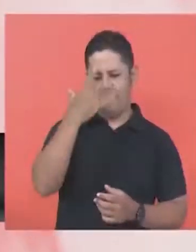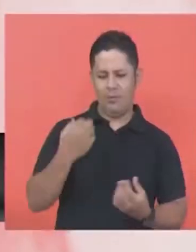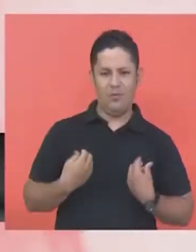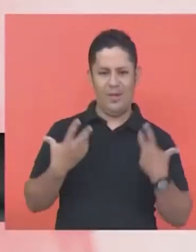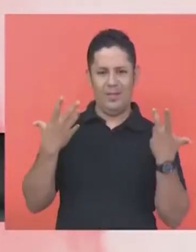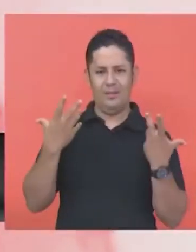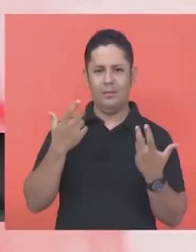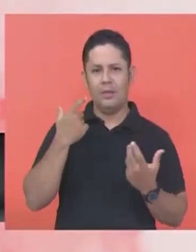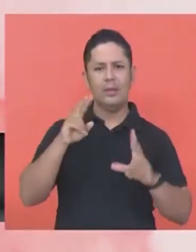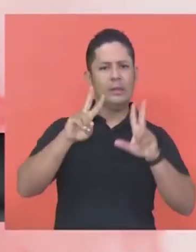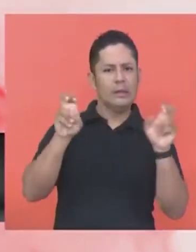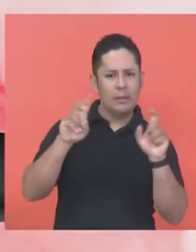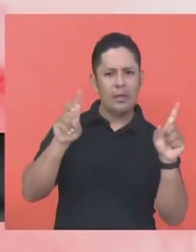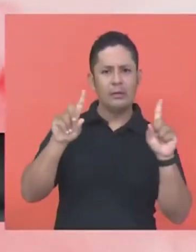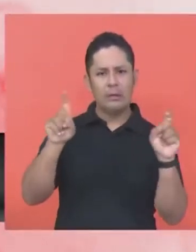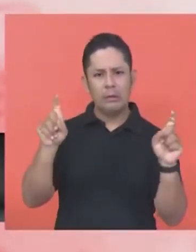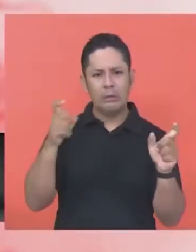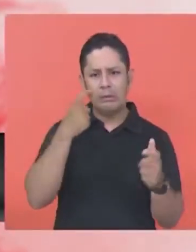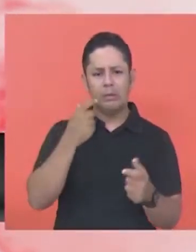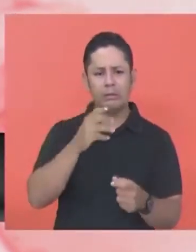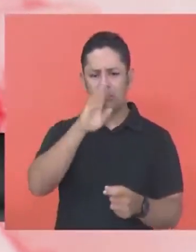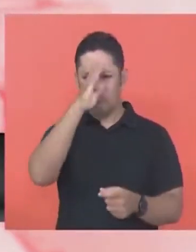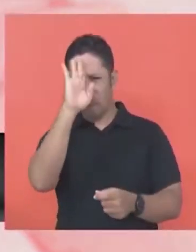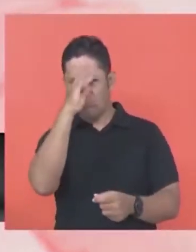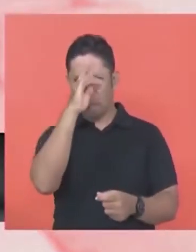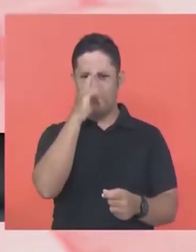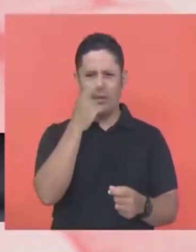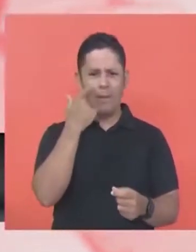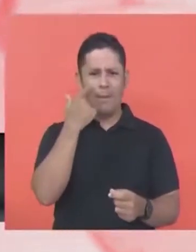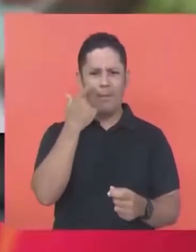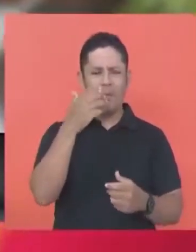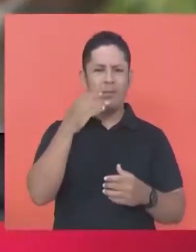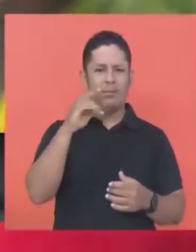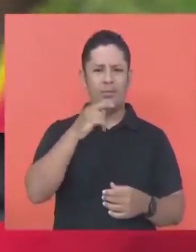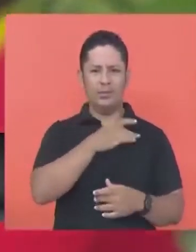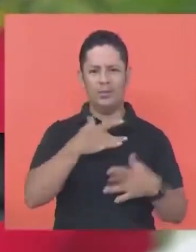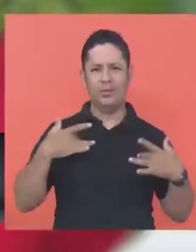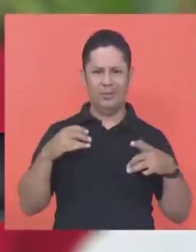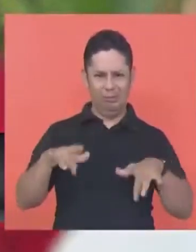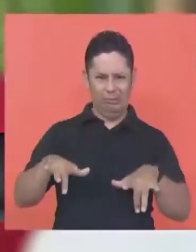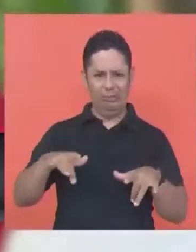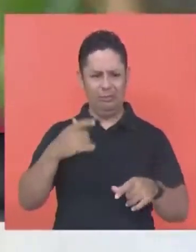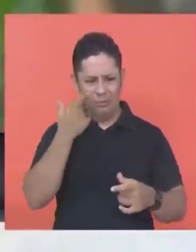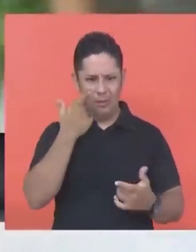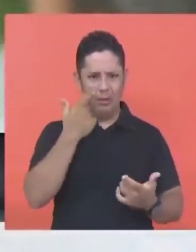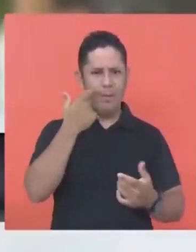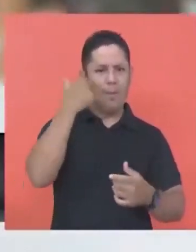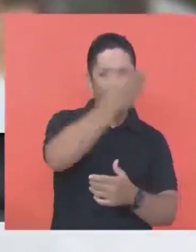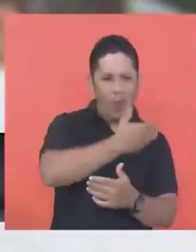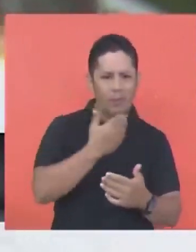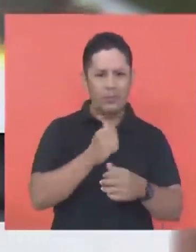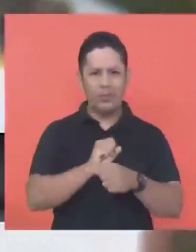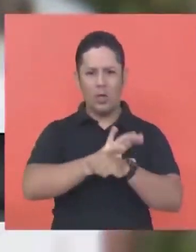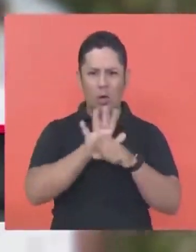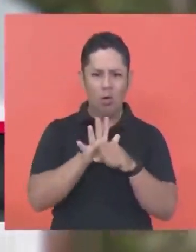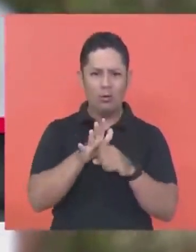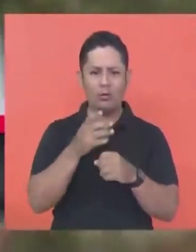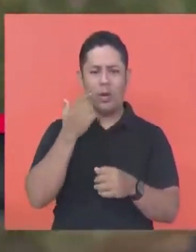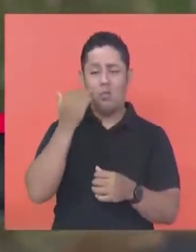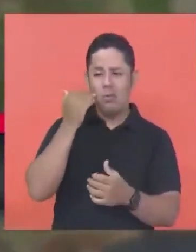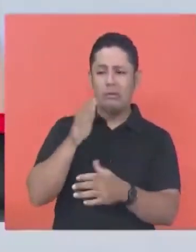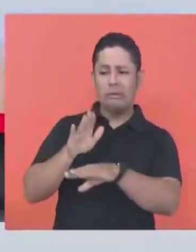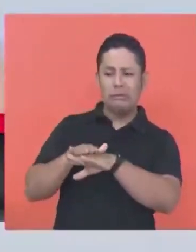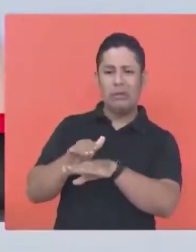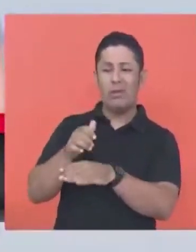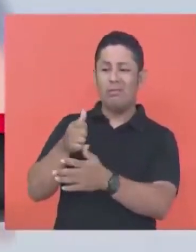A través del video Facebook Live aborda temas que ponen en duda los procesos de la Secretaría de Salud en la isla cuando asegura que solo